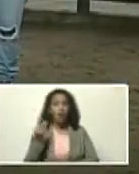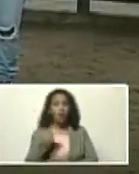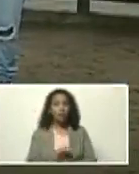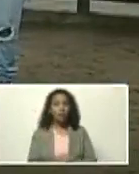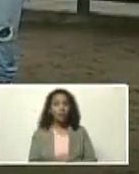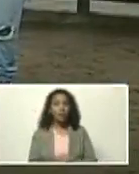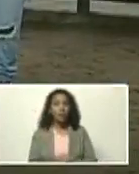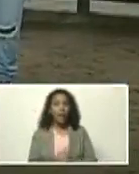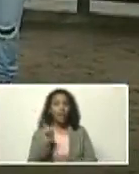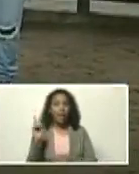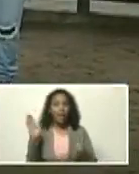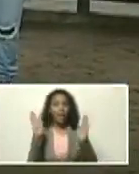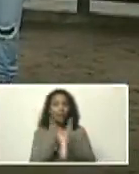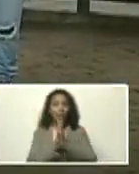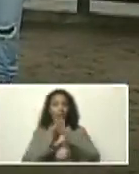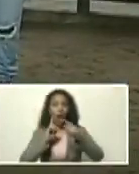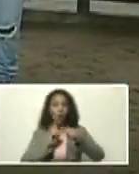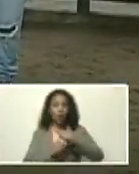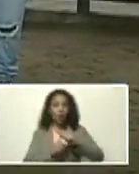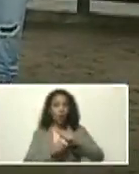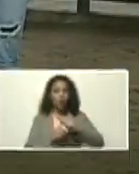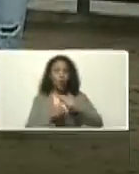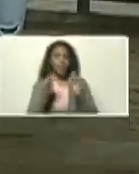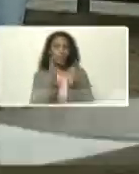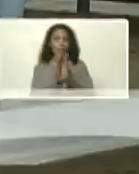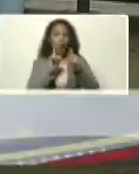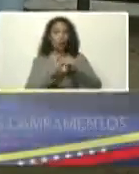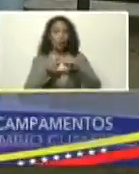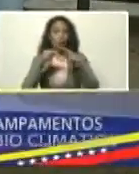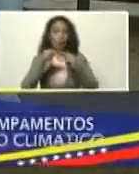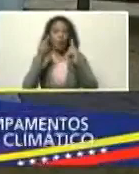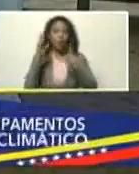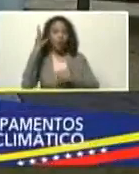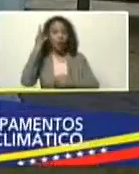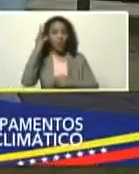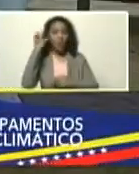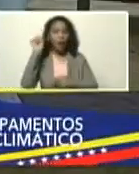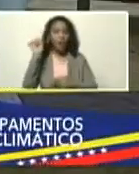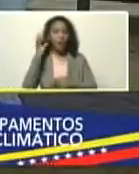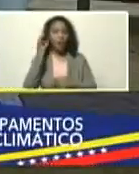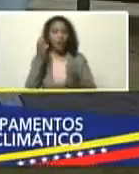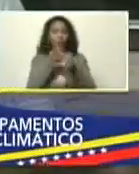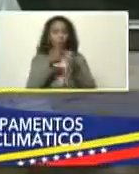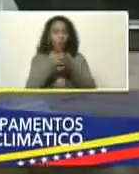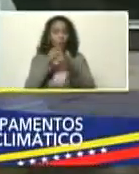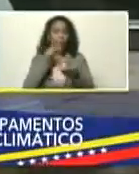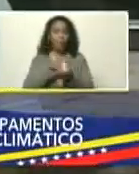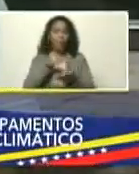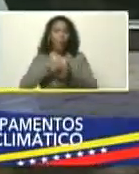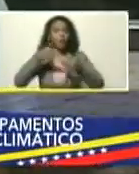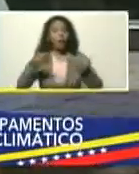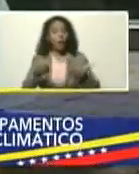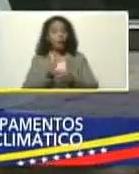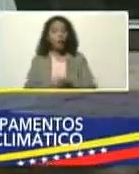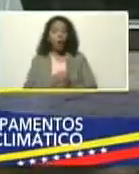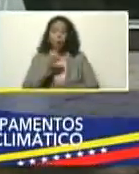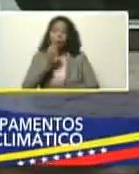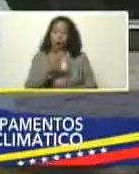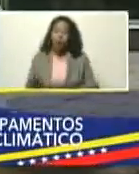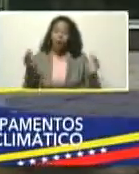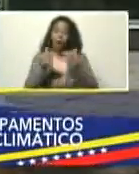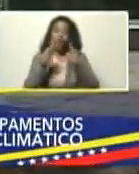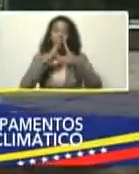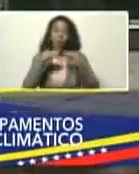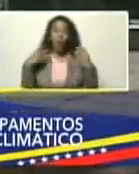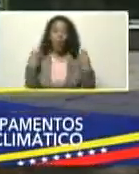de Santa Cruz, de la urbanización, Santa Cruz, Puerto Cabello, brigadista, que, están, bueno, al igual que, todos